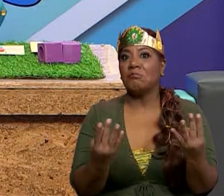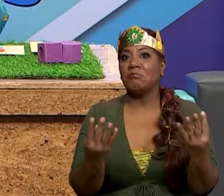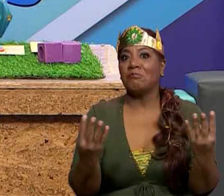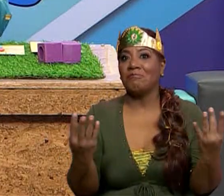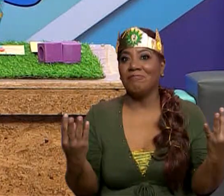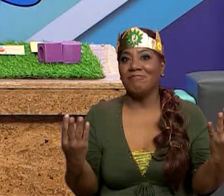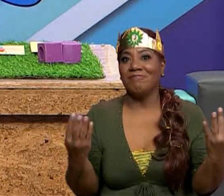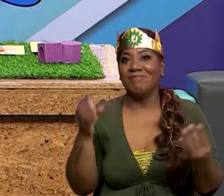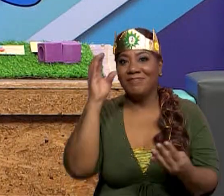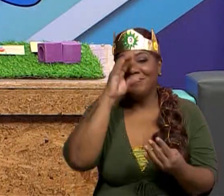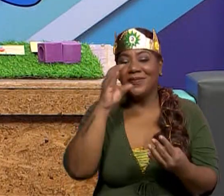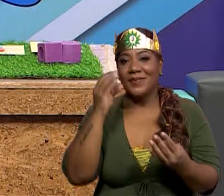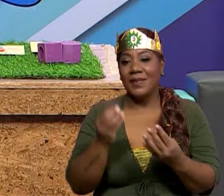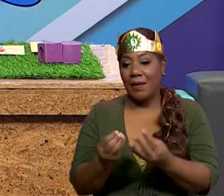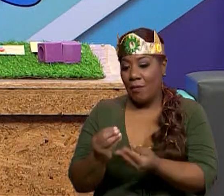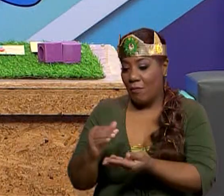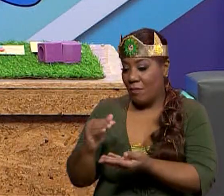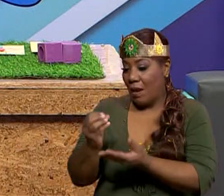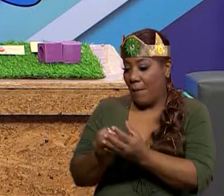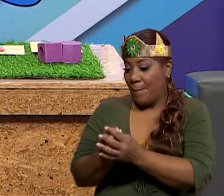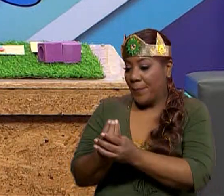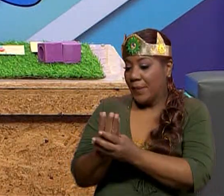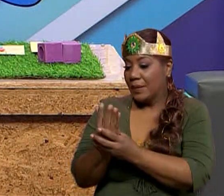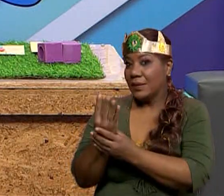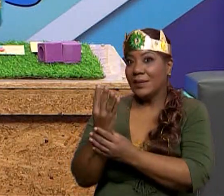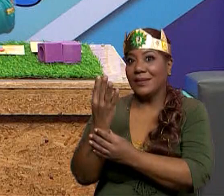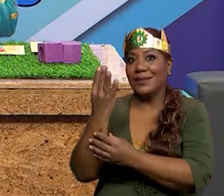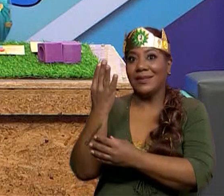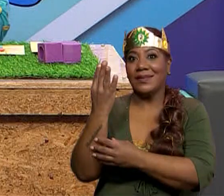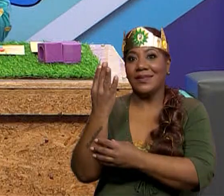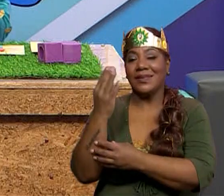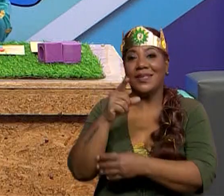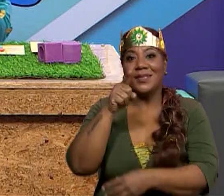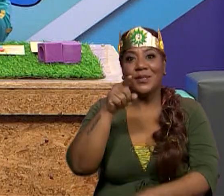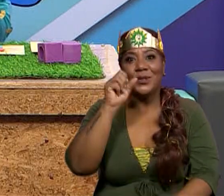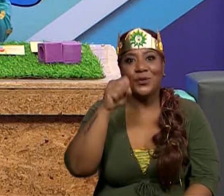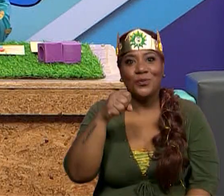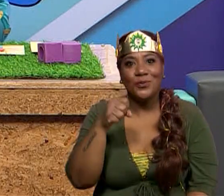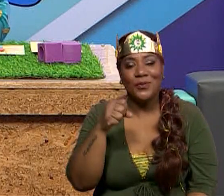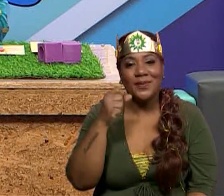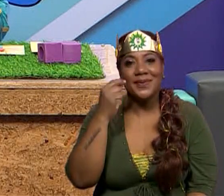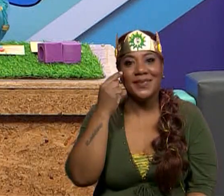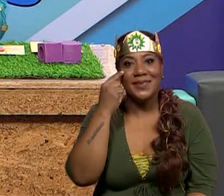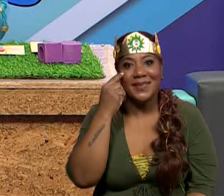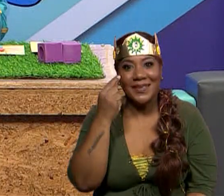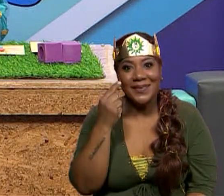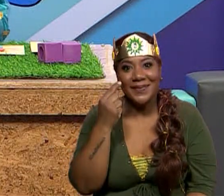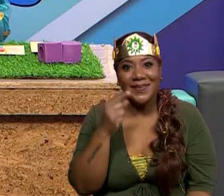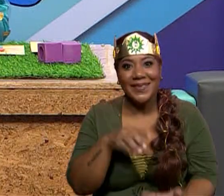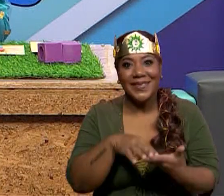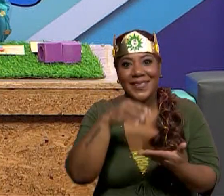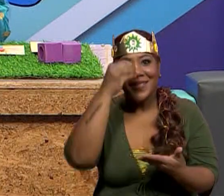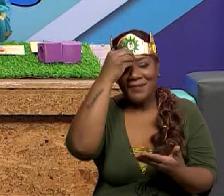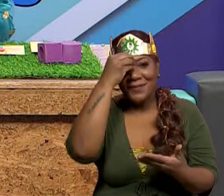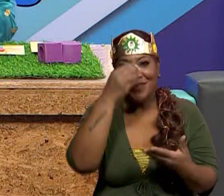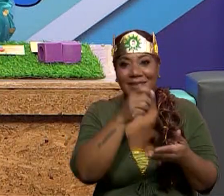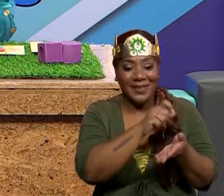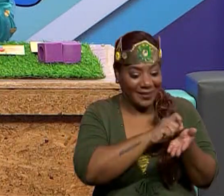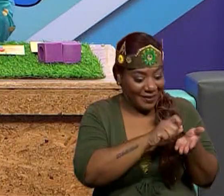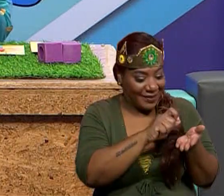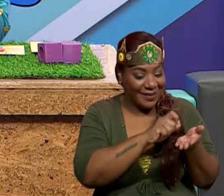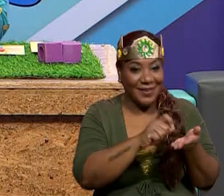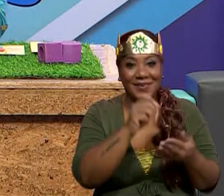vean cómo vamos a medir esta plantita y puedan ustedes, más que nada, escribir esa operación o esa